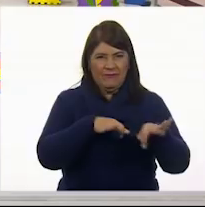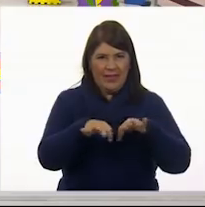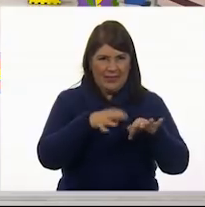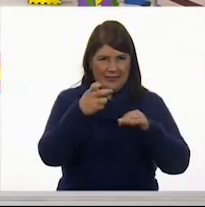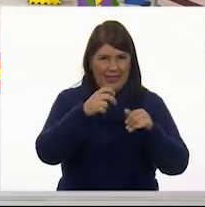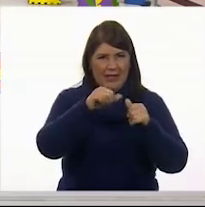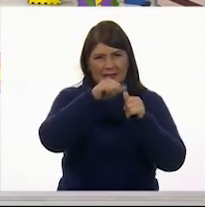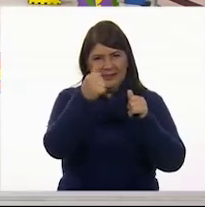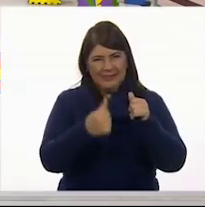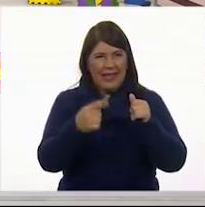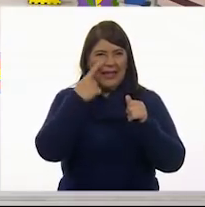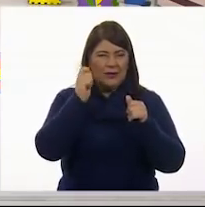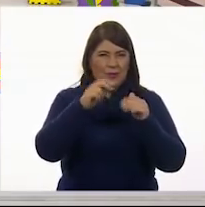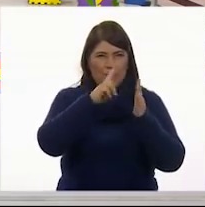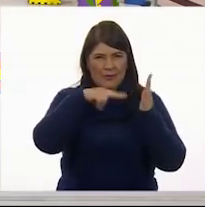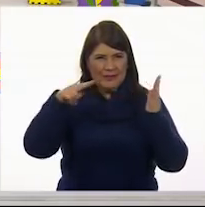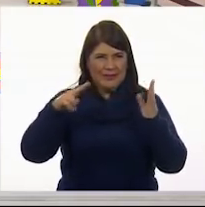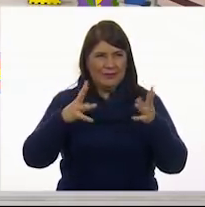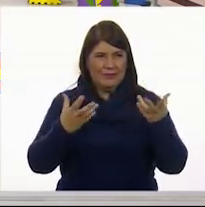Vamos a invitar.